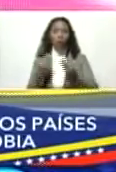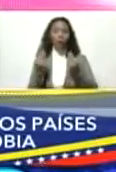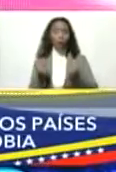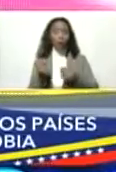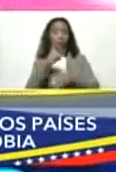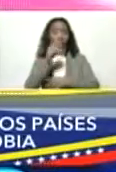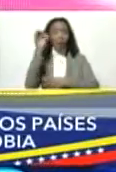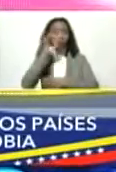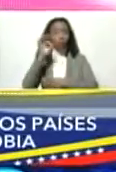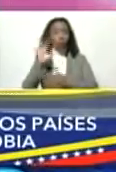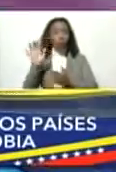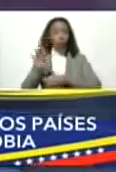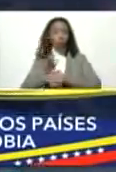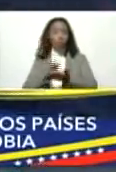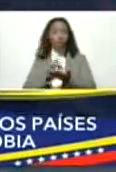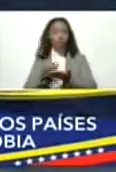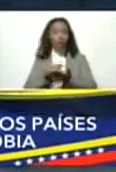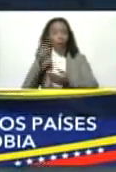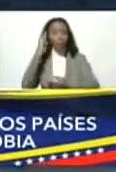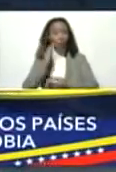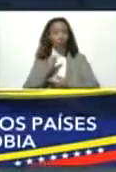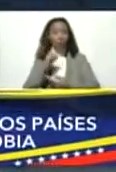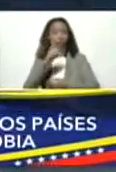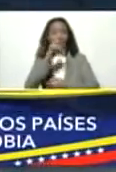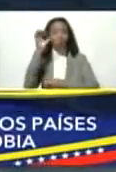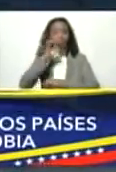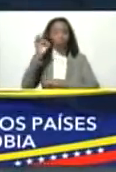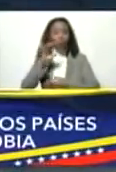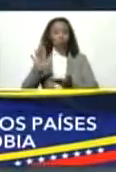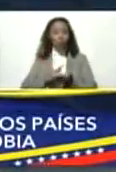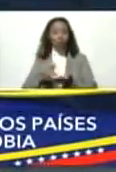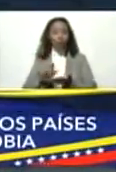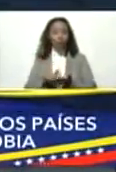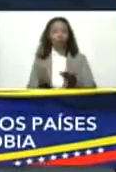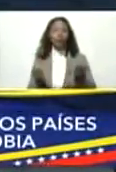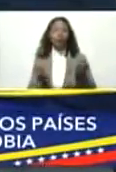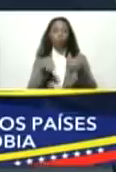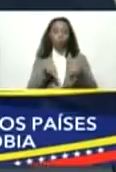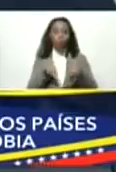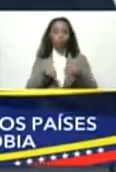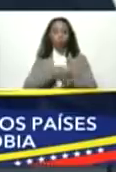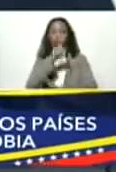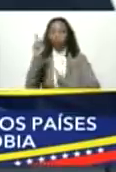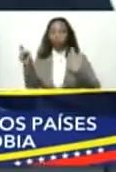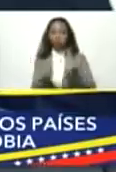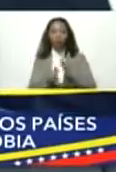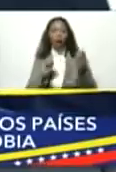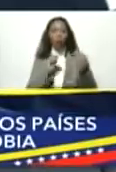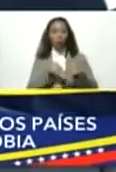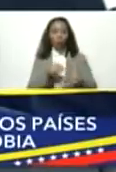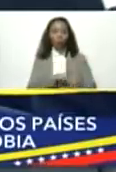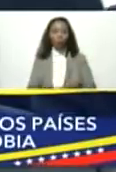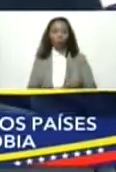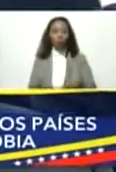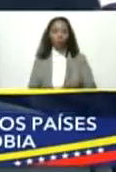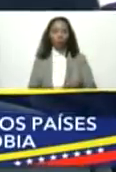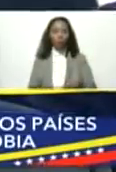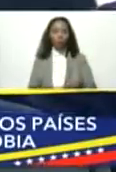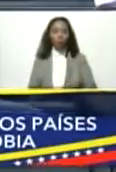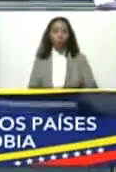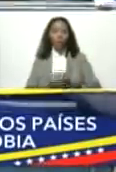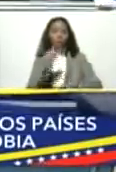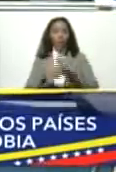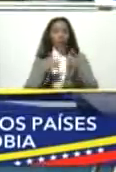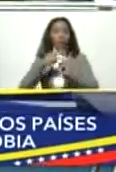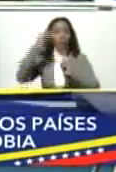100% digital con el Bolívar 100% digital de acuerdo plenamente de acuerdo y crear las